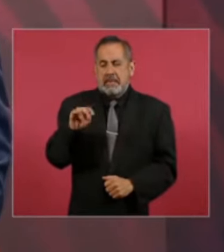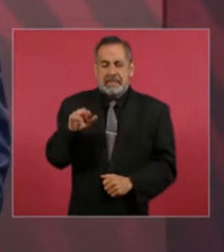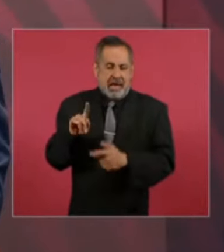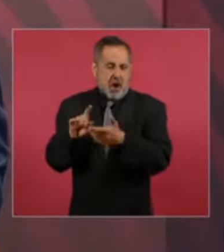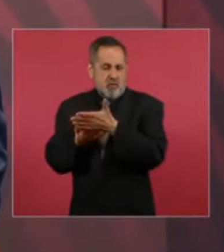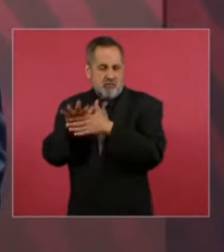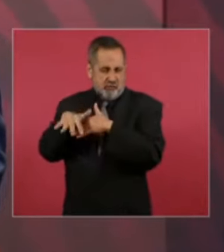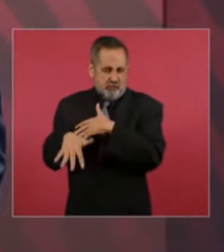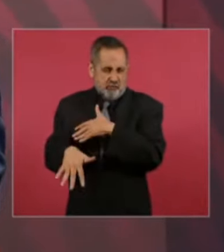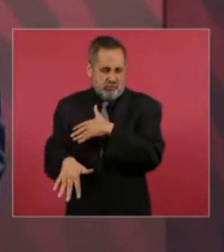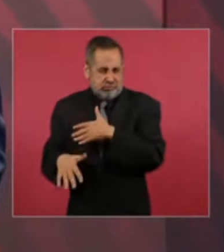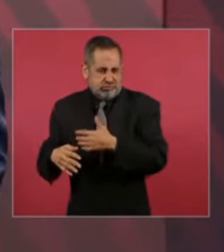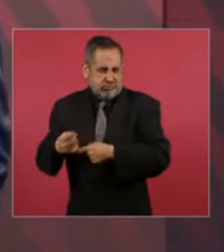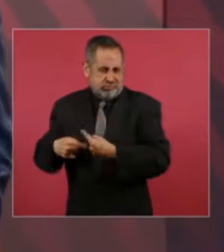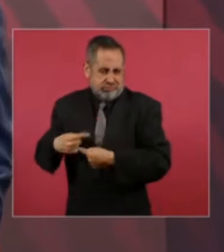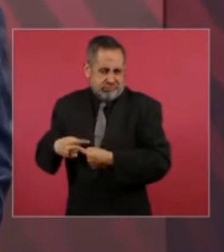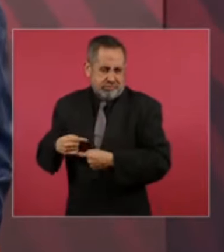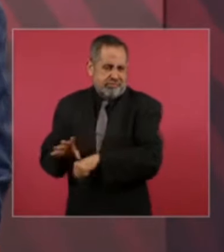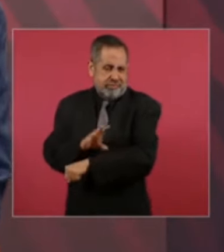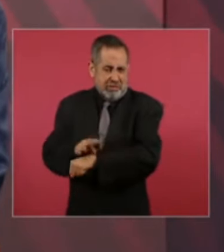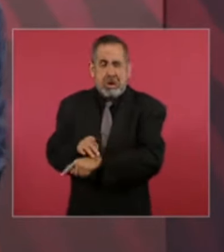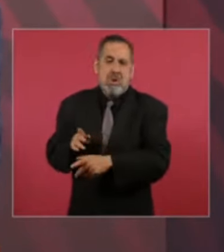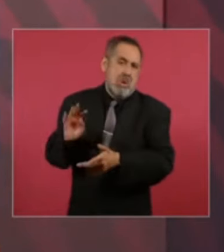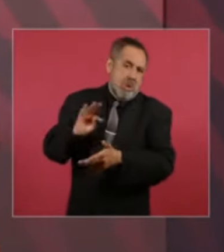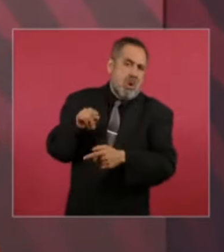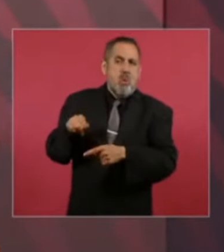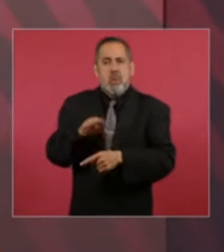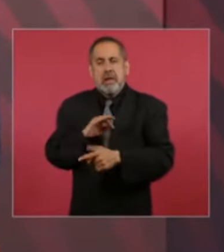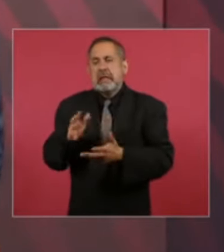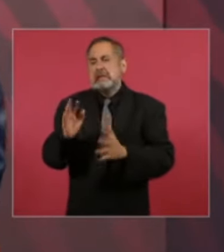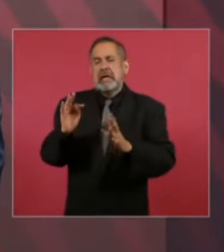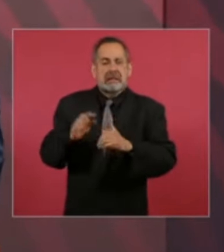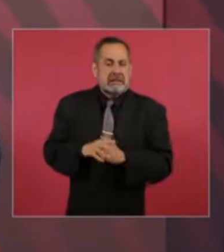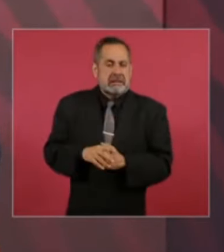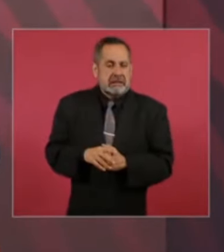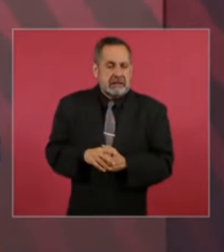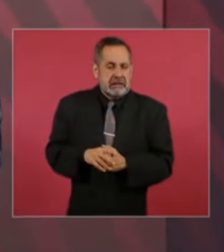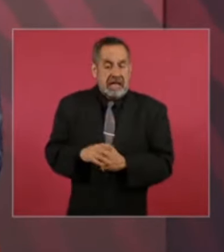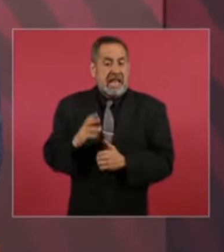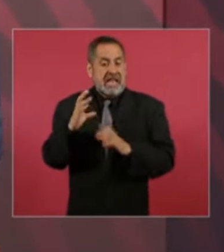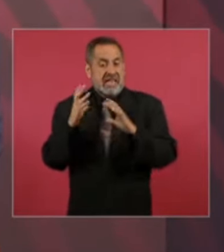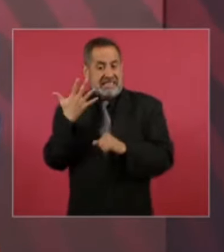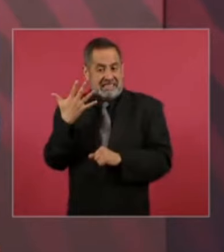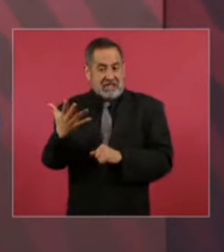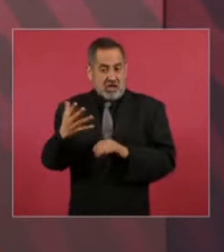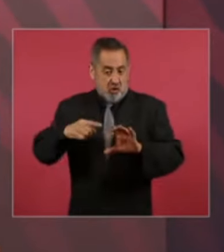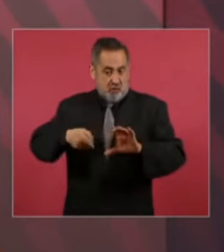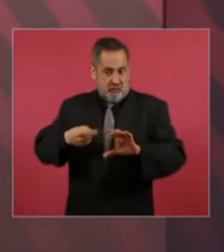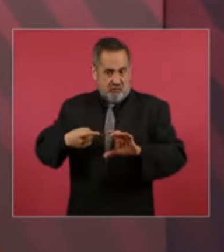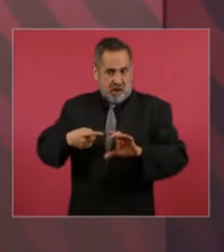¿Y qué hay que hacer para lograrlo? Votar por el Partido Verde, por el Partido del Trabajo, por Morena,